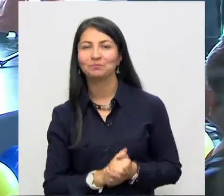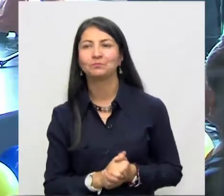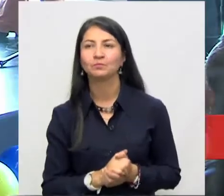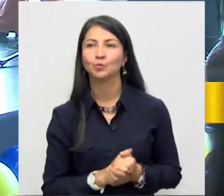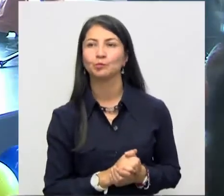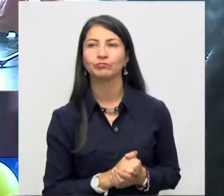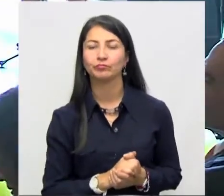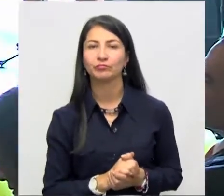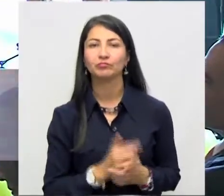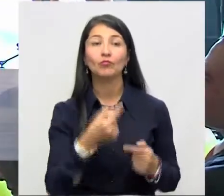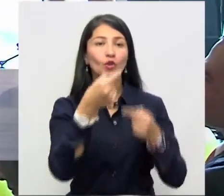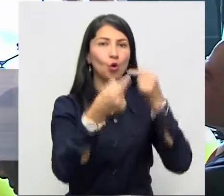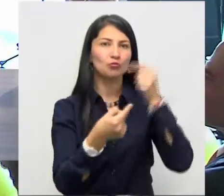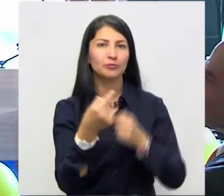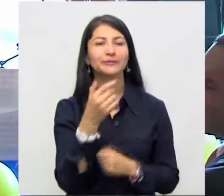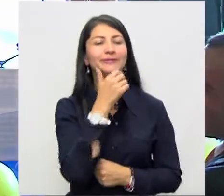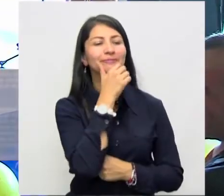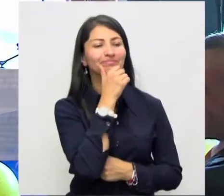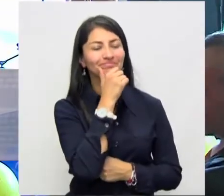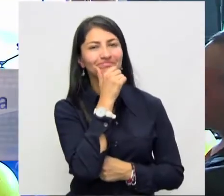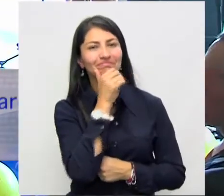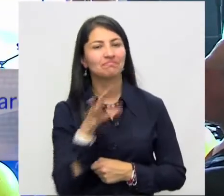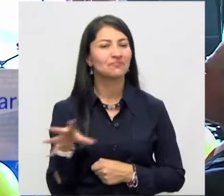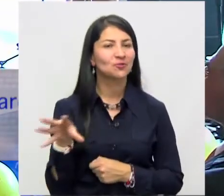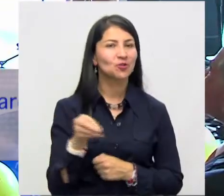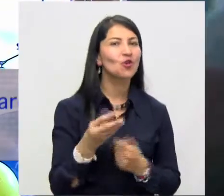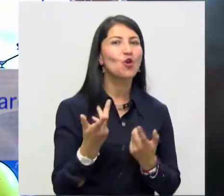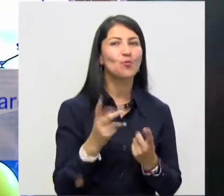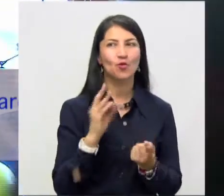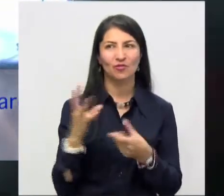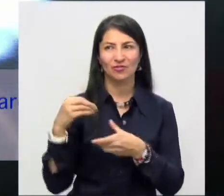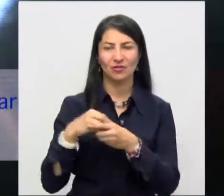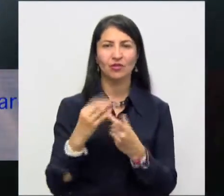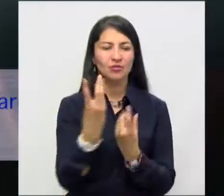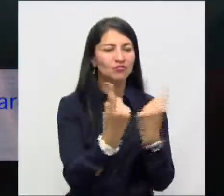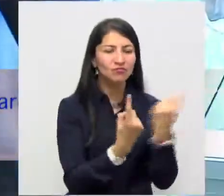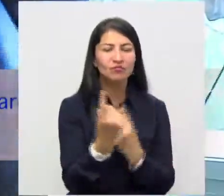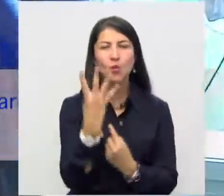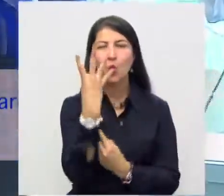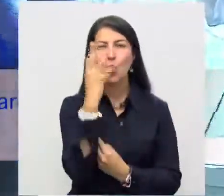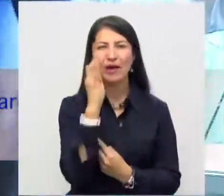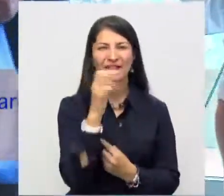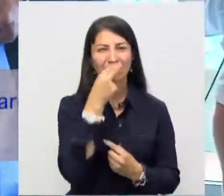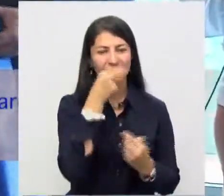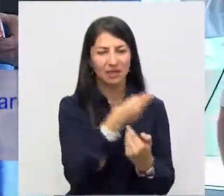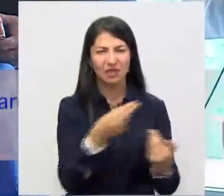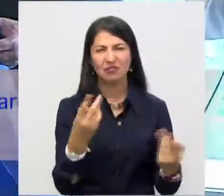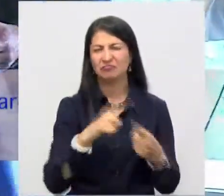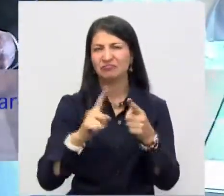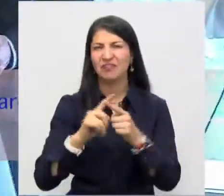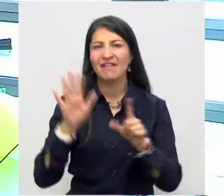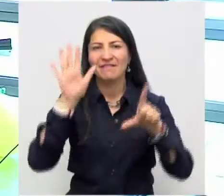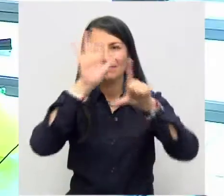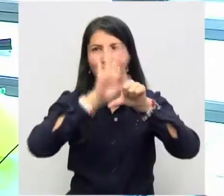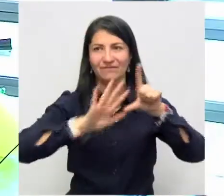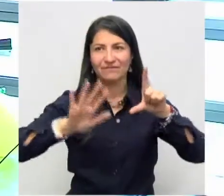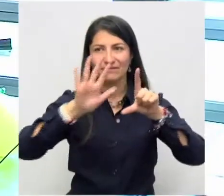En el concurso, la Contraloría General y el Cález de la Transformación participaron 40 niños con diferentes videos.